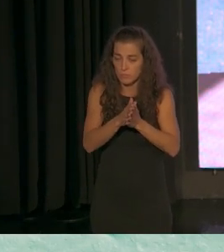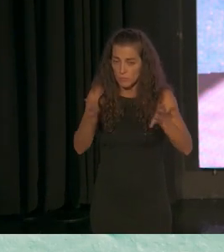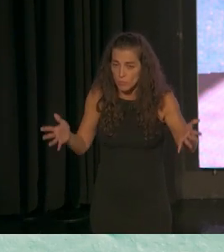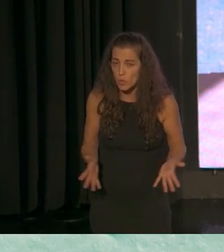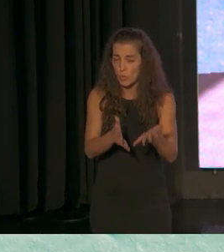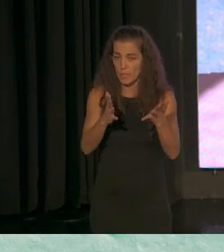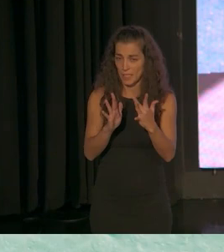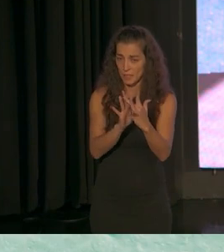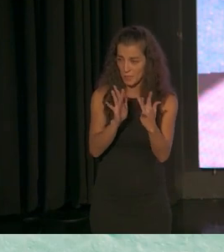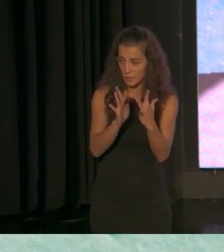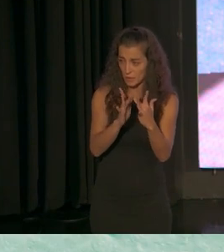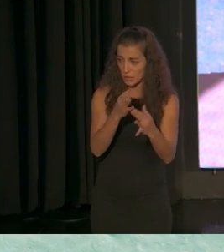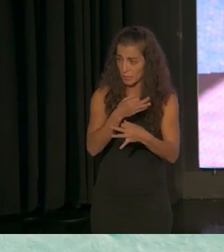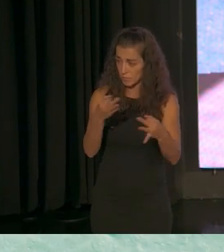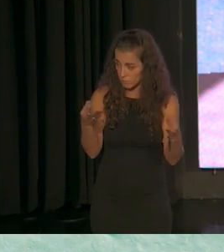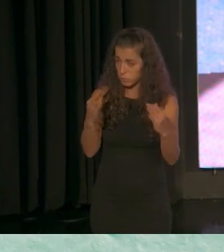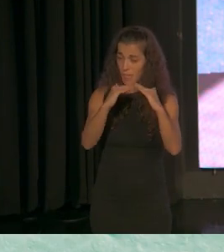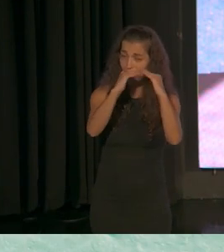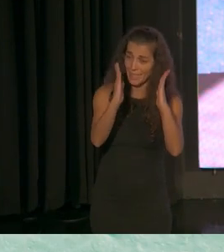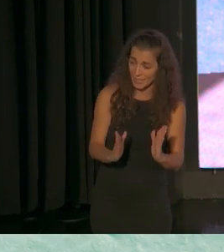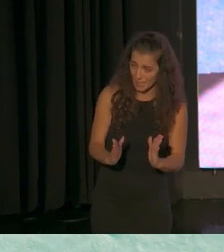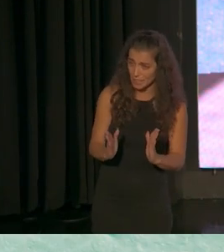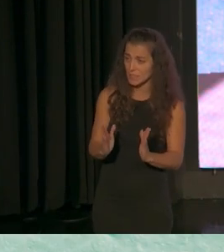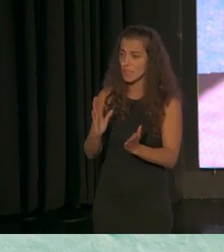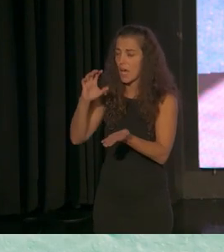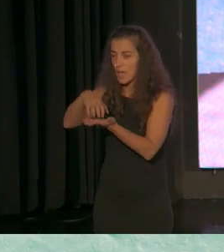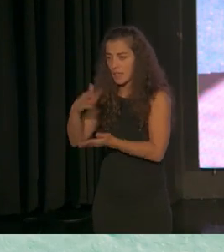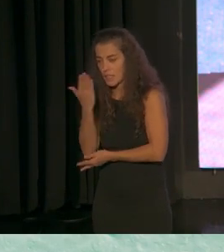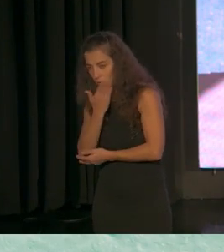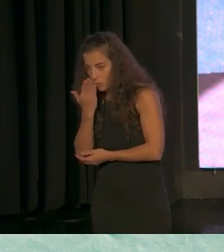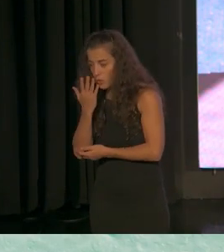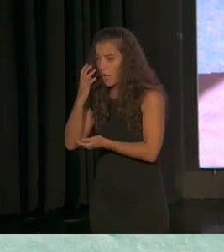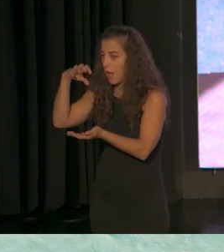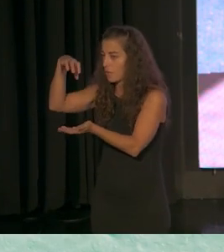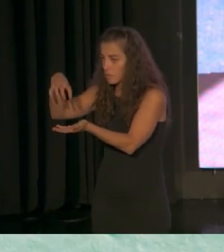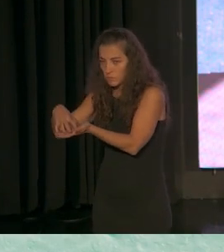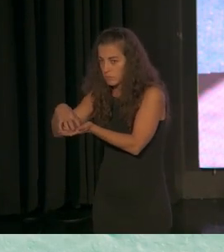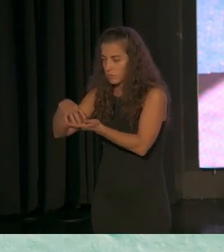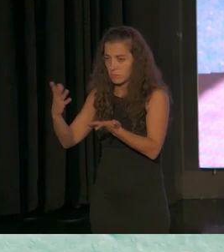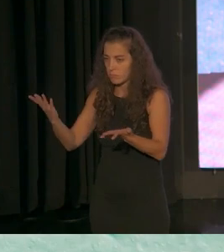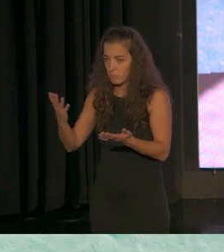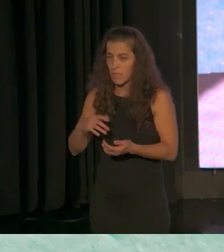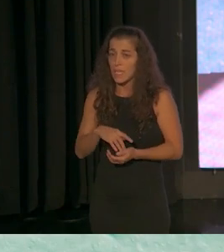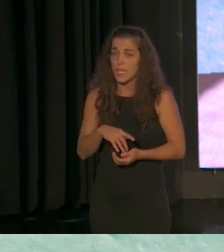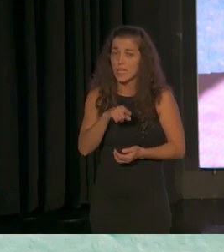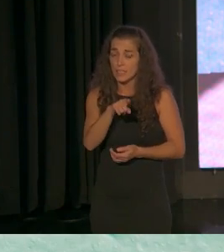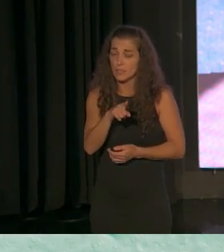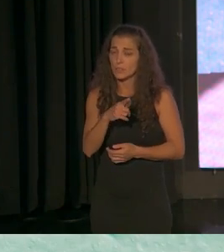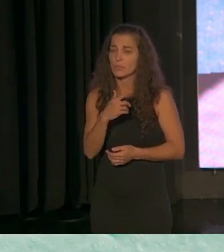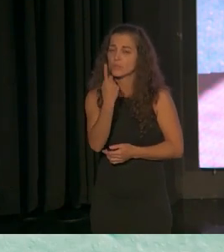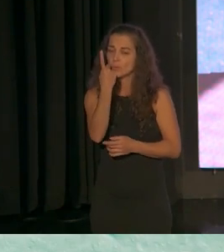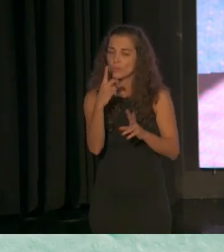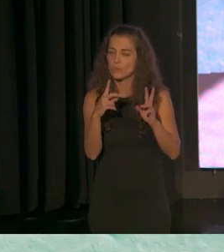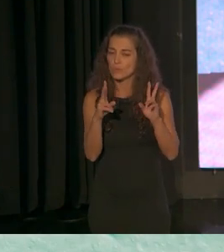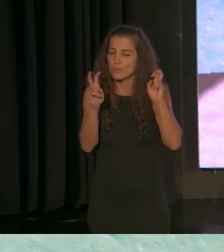apropiadas en casa en la comunidad en la escuela es algo que puede trabajarse y